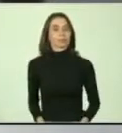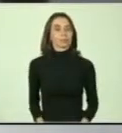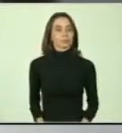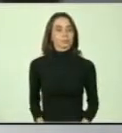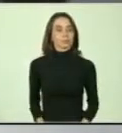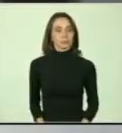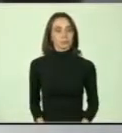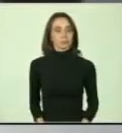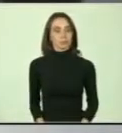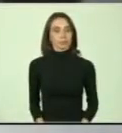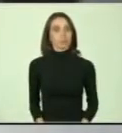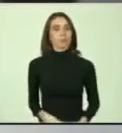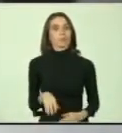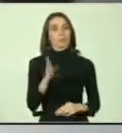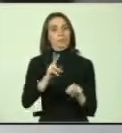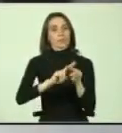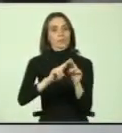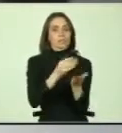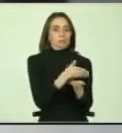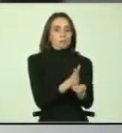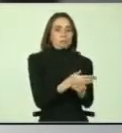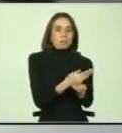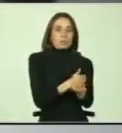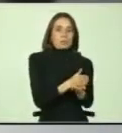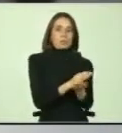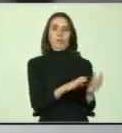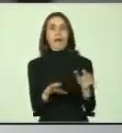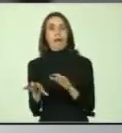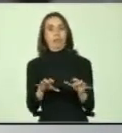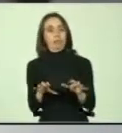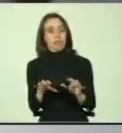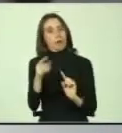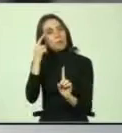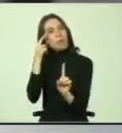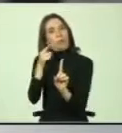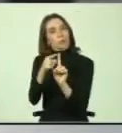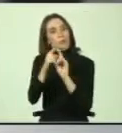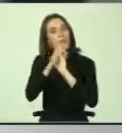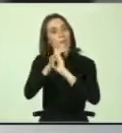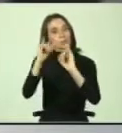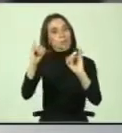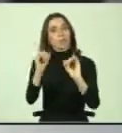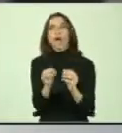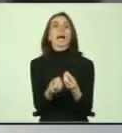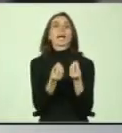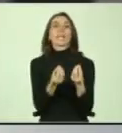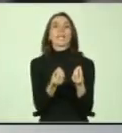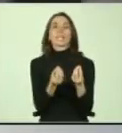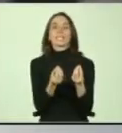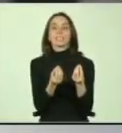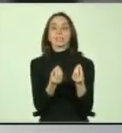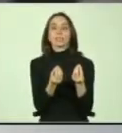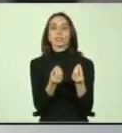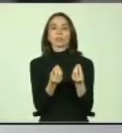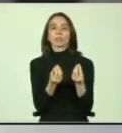Para ello, se deben realizar estrategias activas con el objeto de dar a conocer qué es lo que consiste,